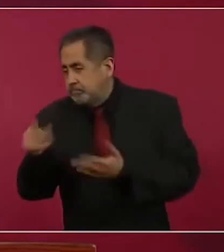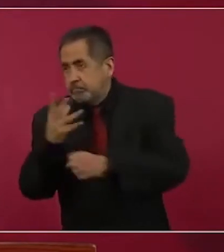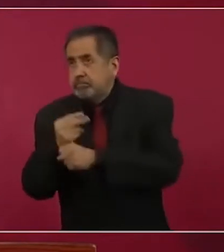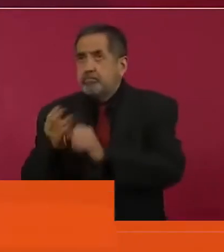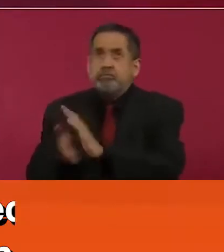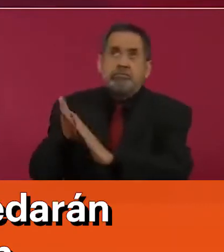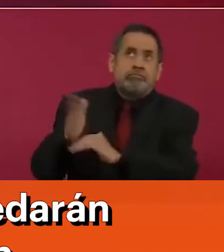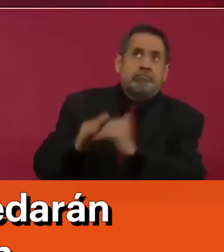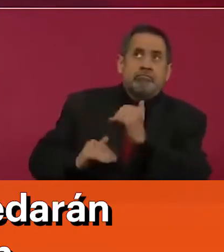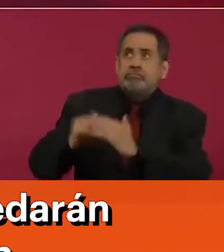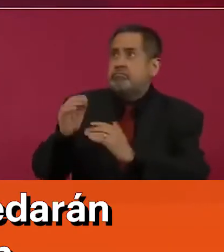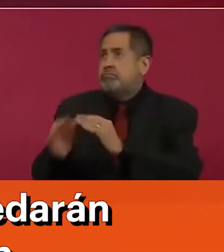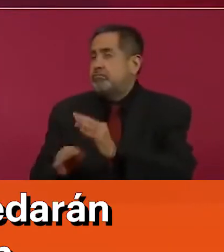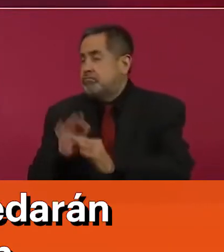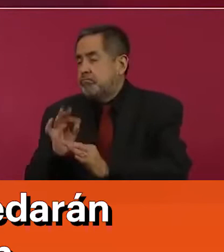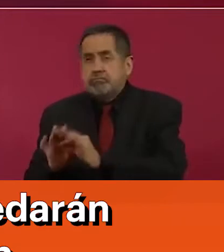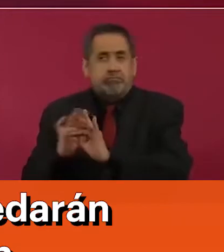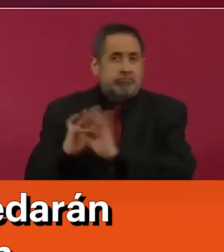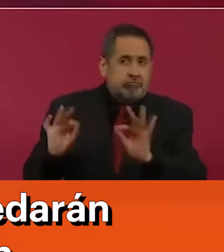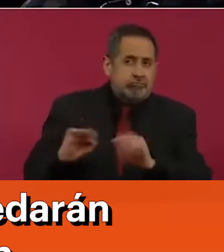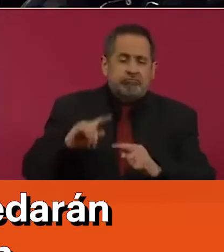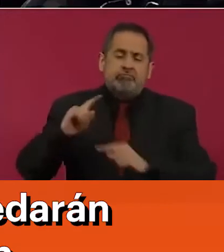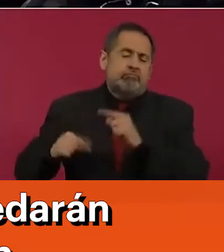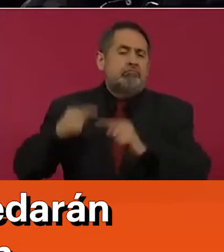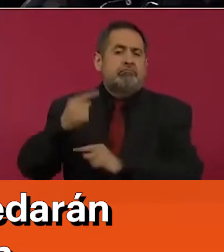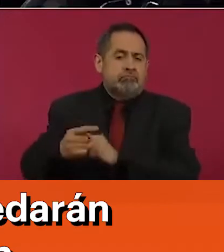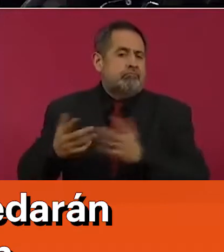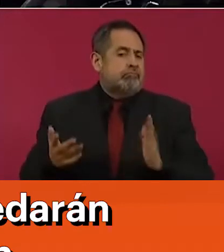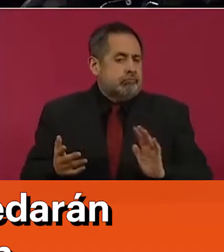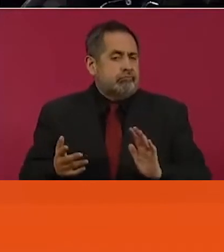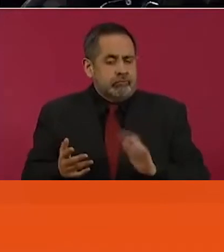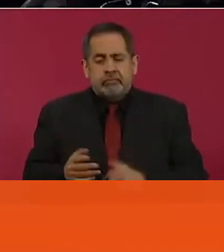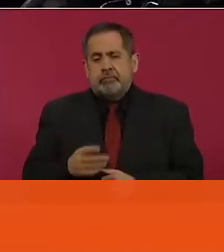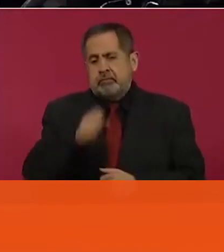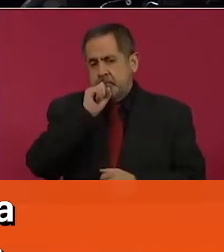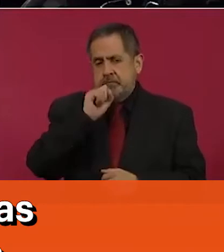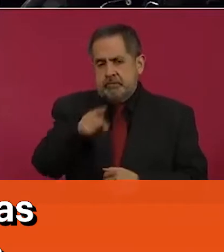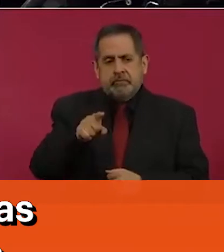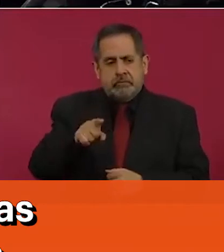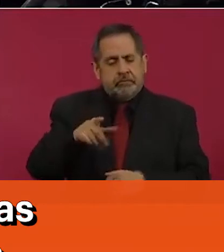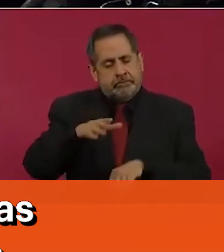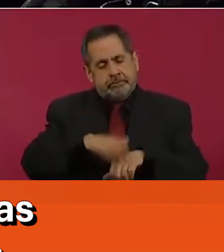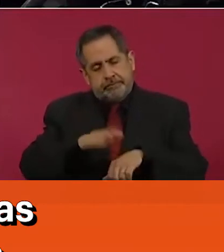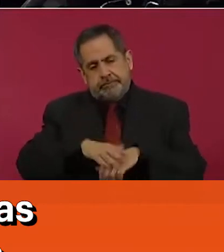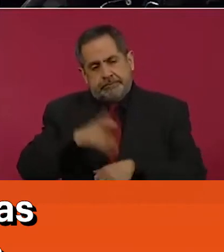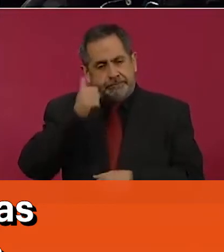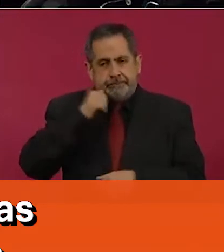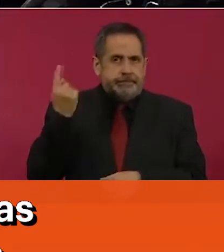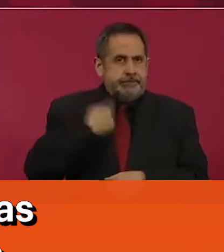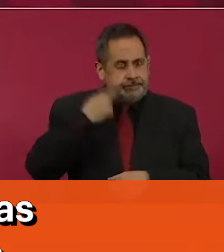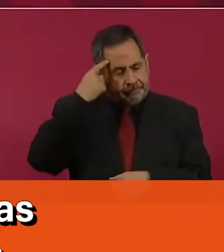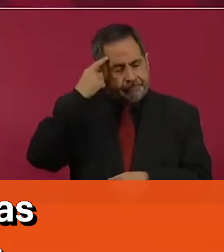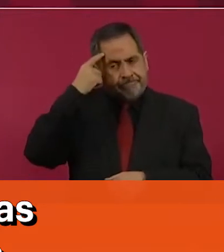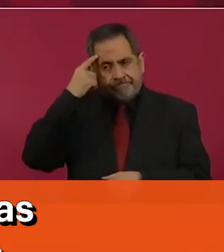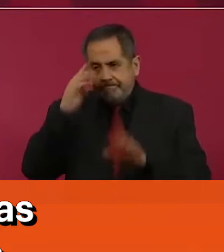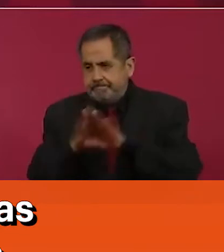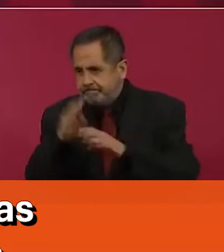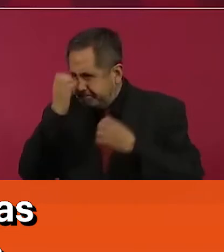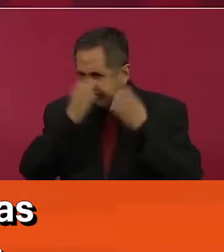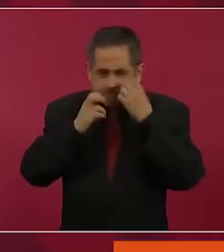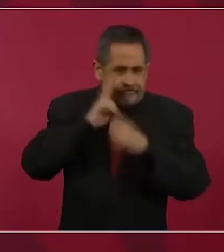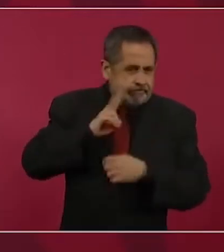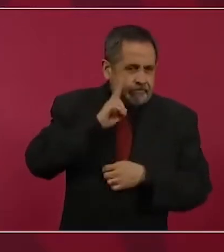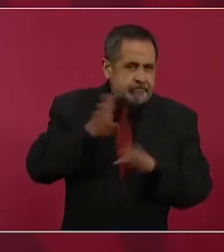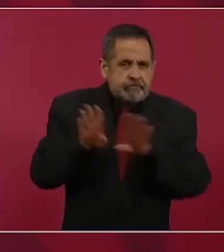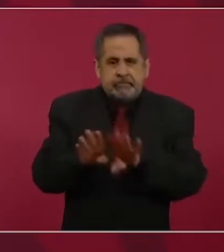situación. Sin embargo, se está haciendo en atención a algo que siempre ha preocupado, se está haciendo un análisis de cómo